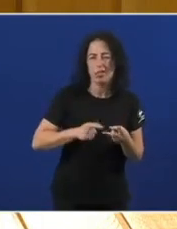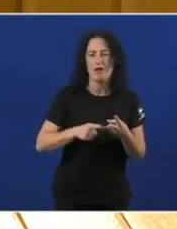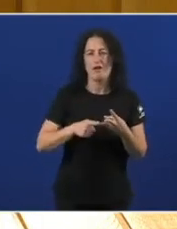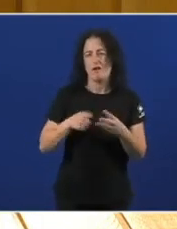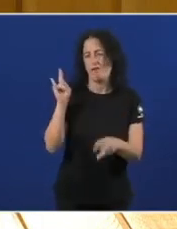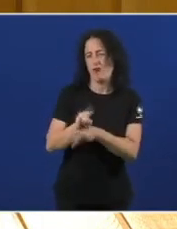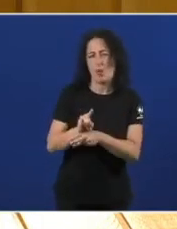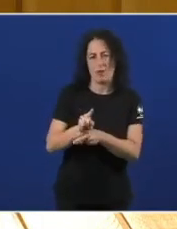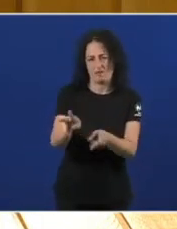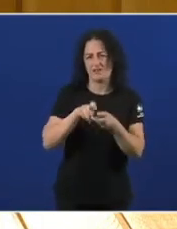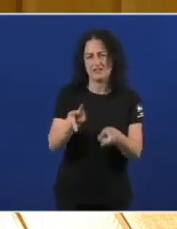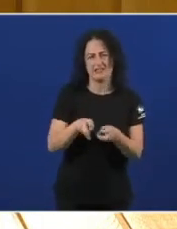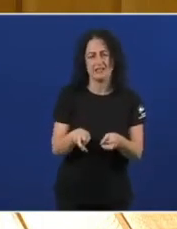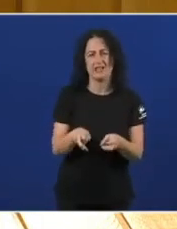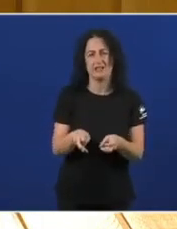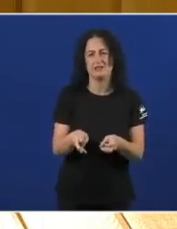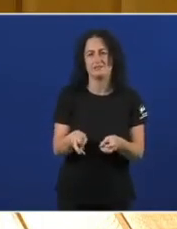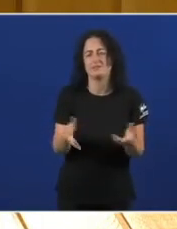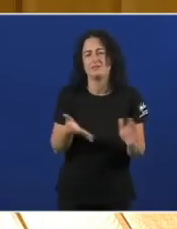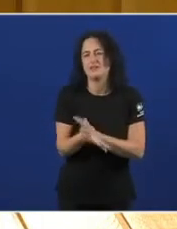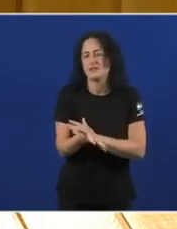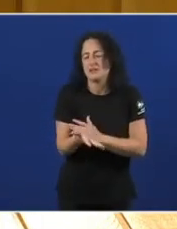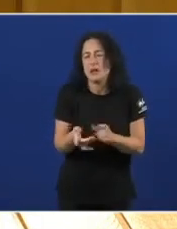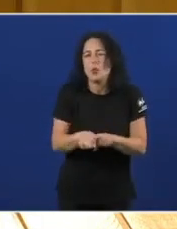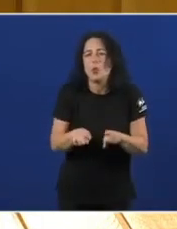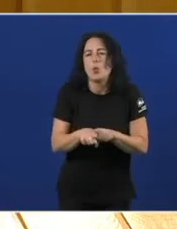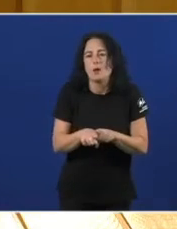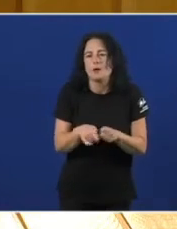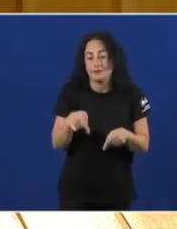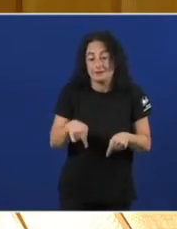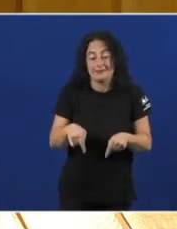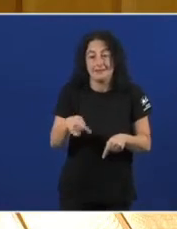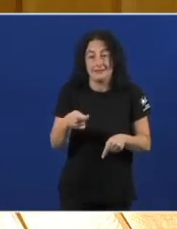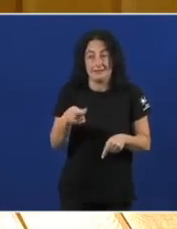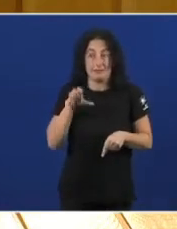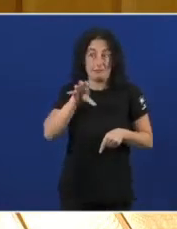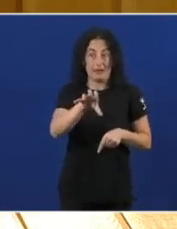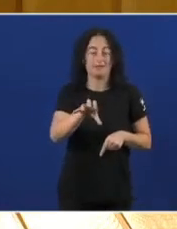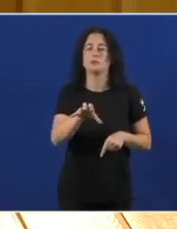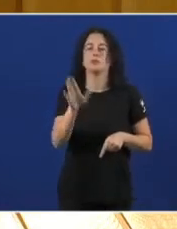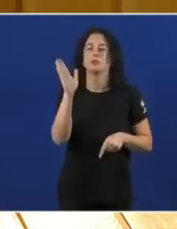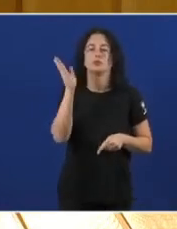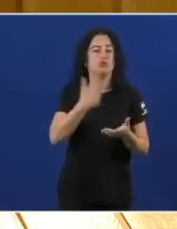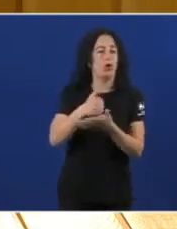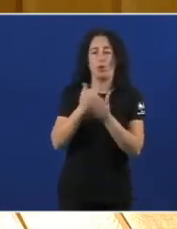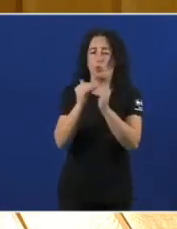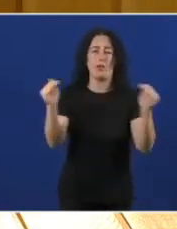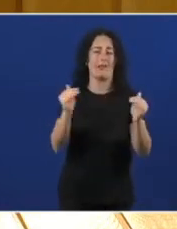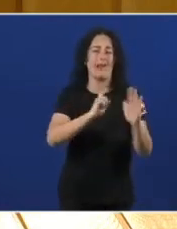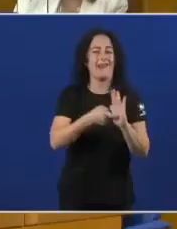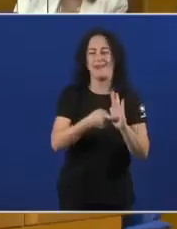No que hai que decilo O emérito fugado Simboliza Como poucos Que neste Estado Non todos somos igual Ante a lei